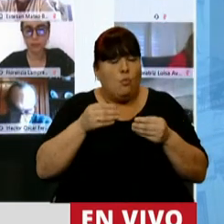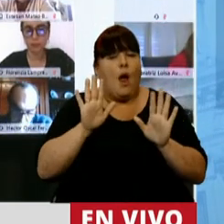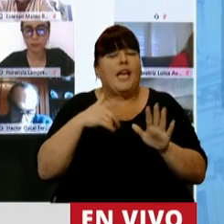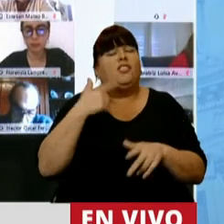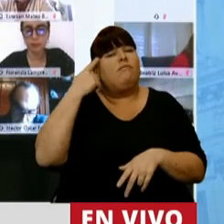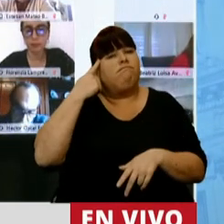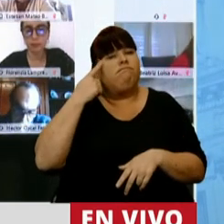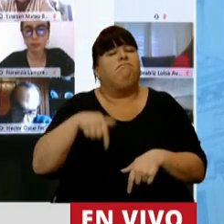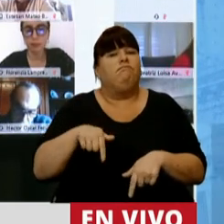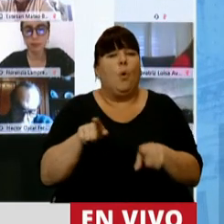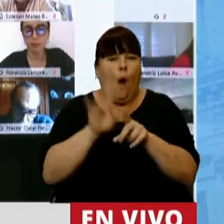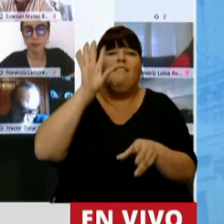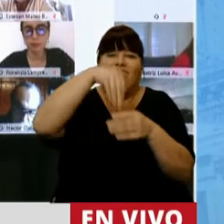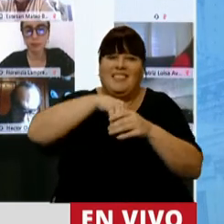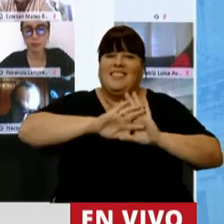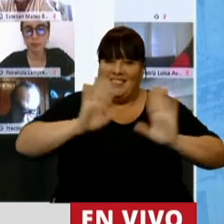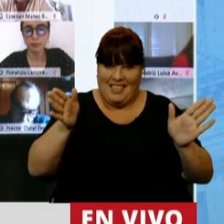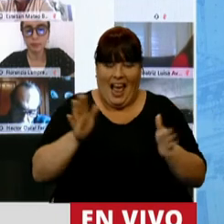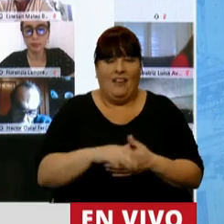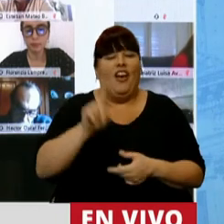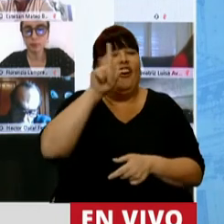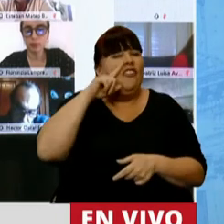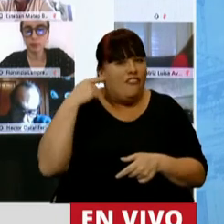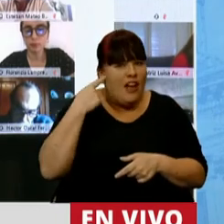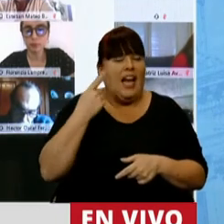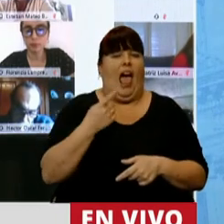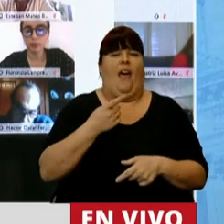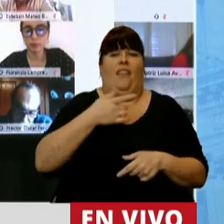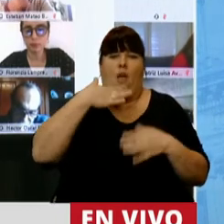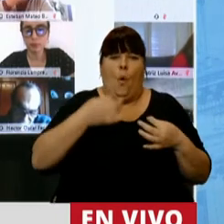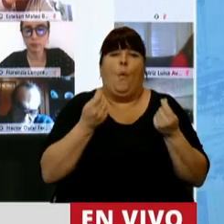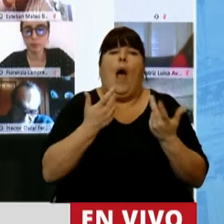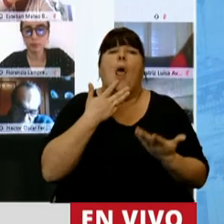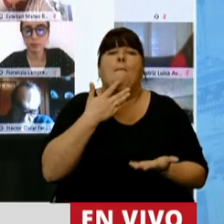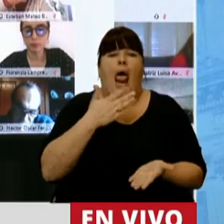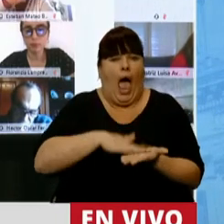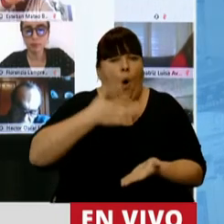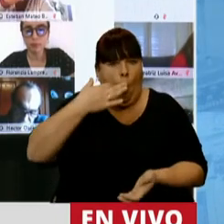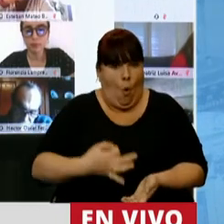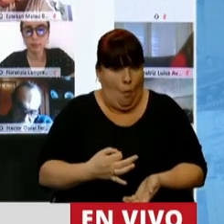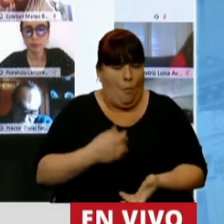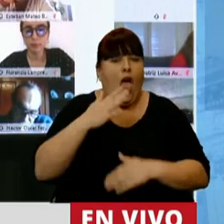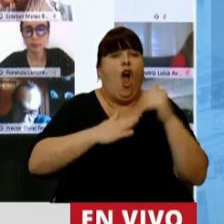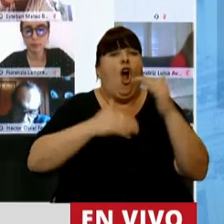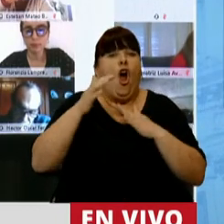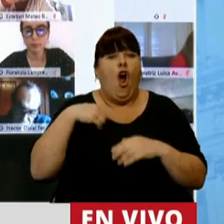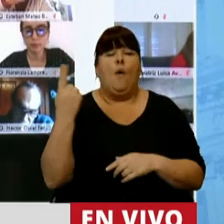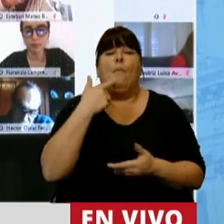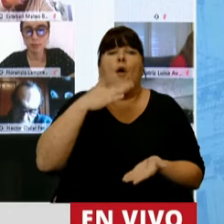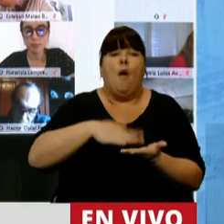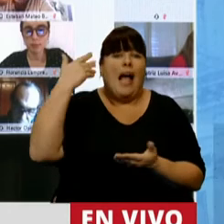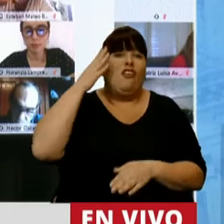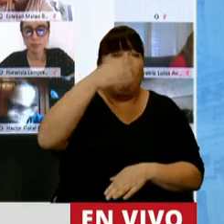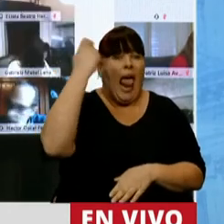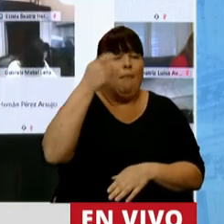decir que sentimos que estamos incluidos. Alberto Fernández cumple con darle valor a la palabra, porque las obras que nuestro presidente prometió cuando